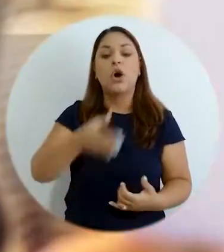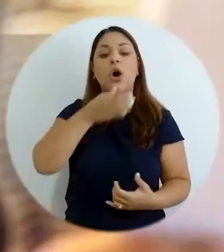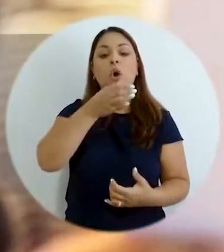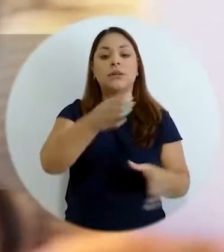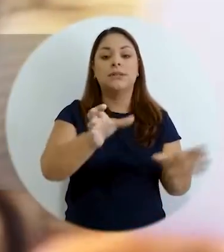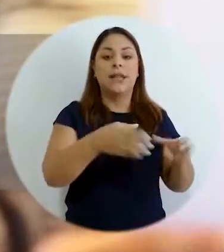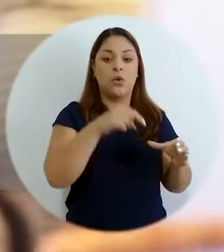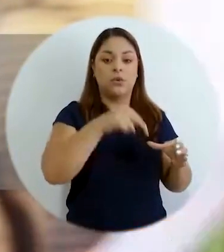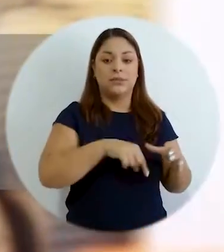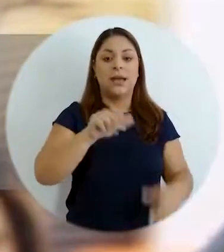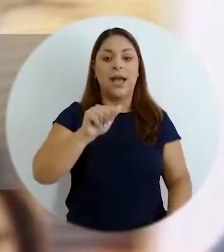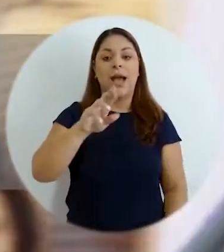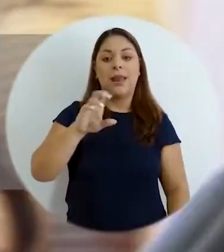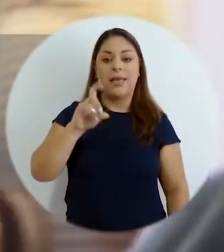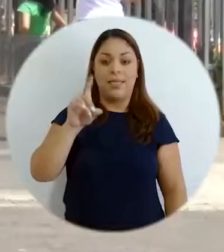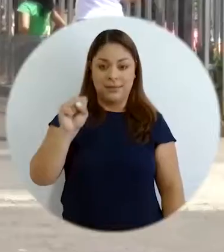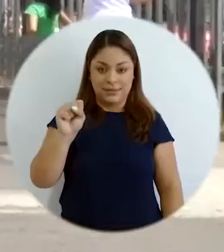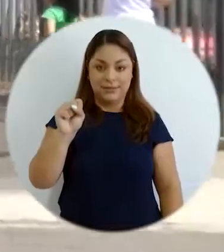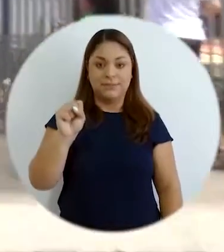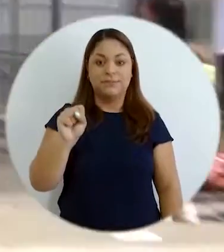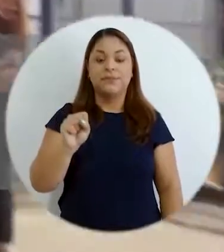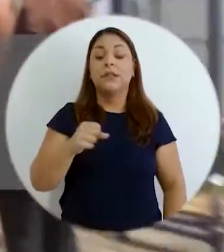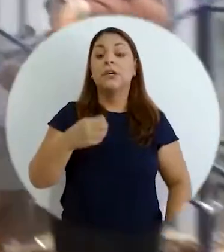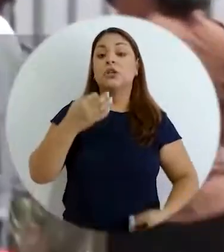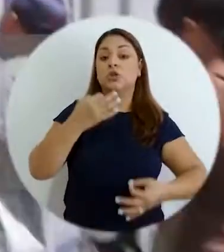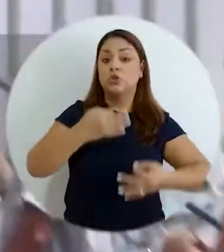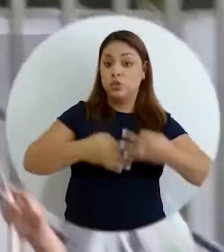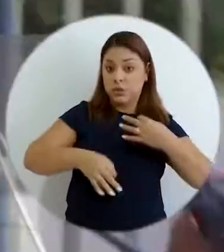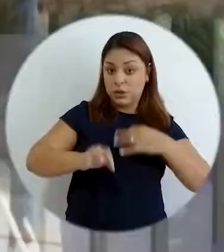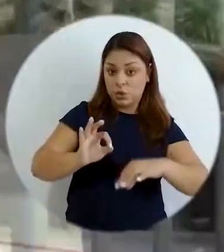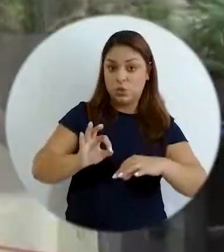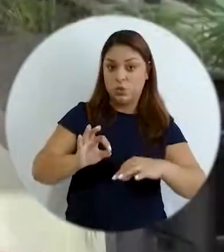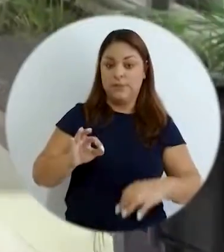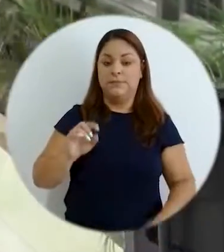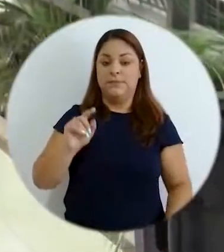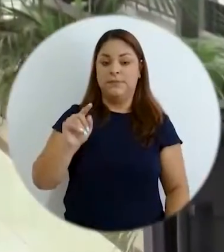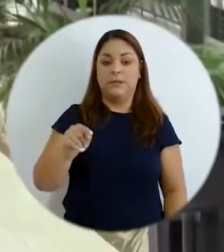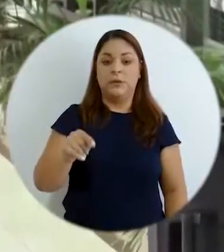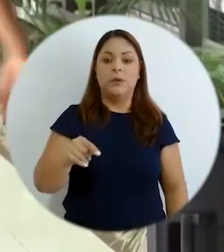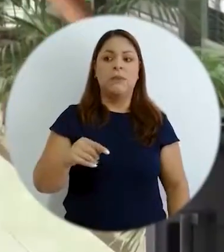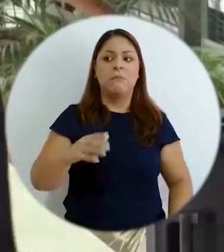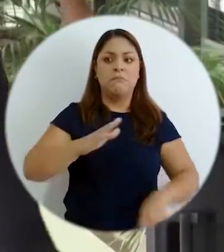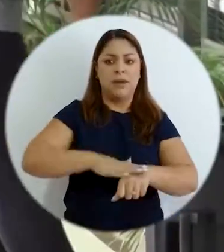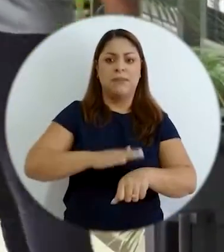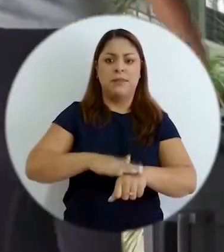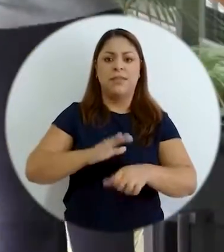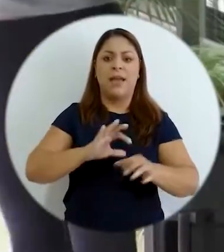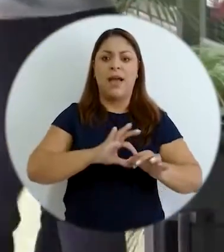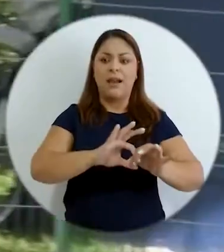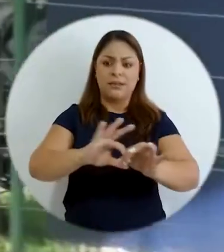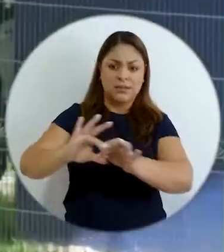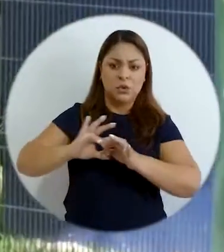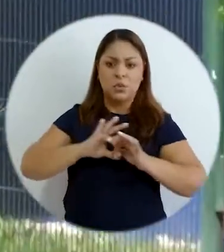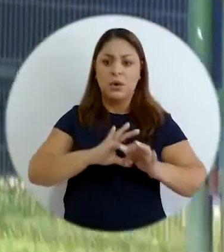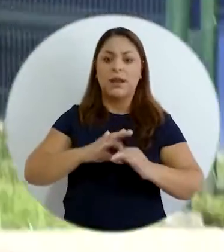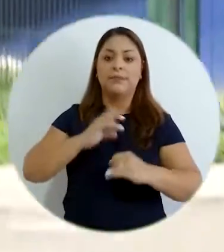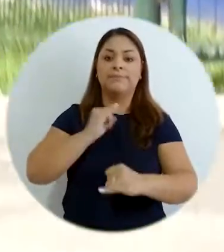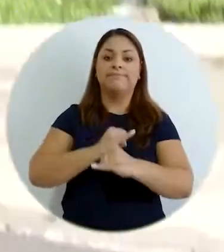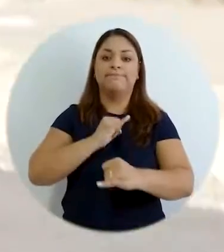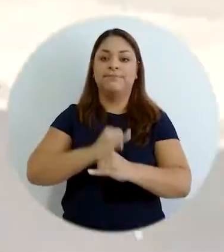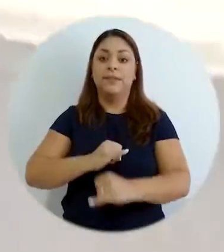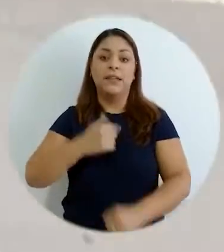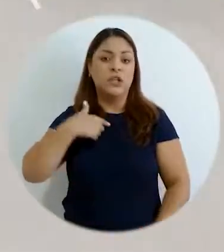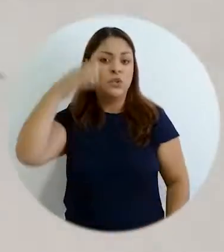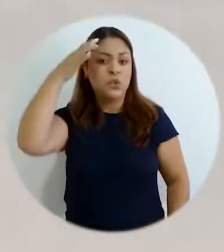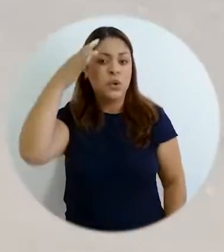consejos, en los aredes que decía Melvin y que sustituyen a los coredes le permite articular